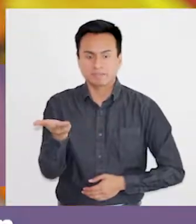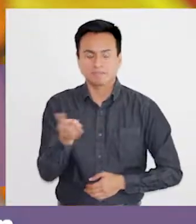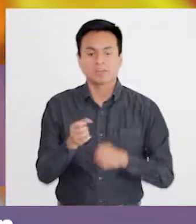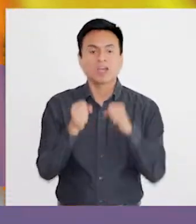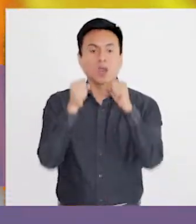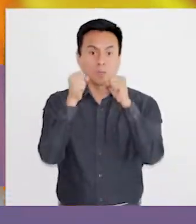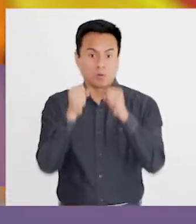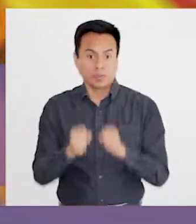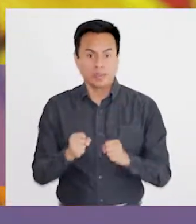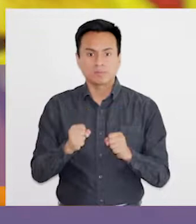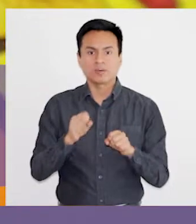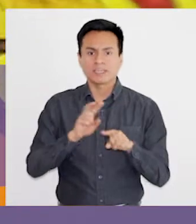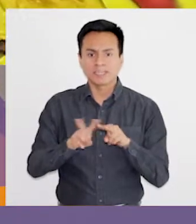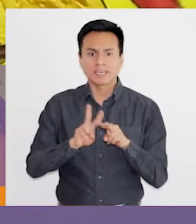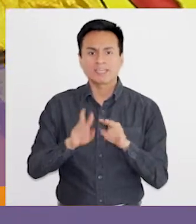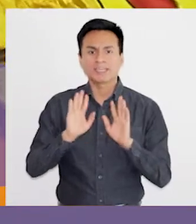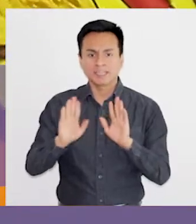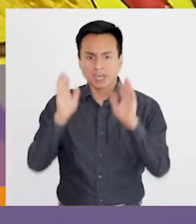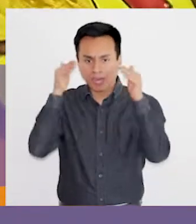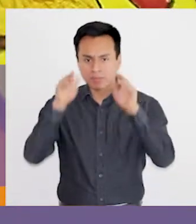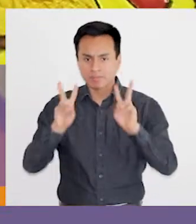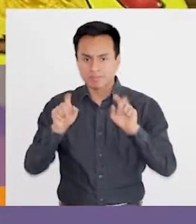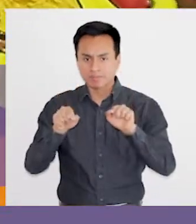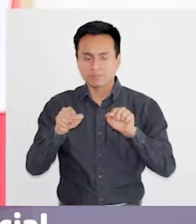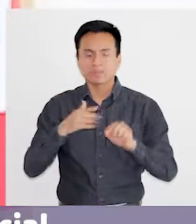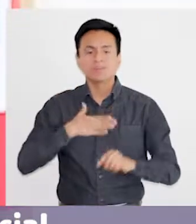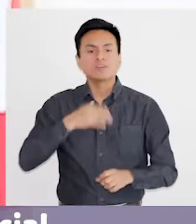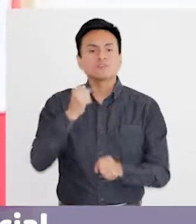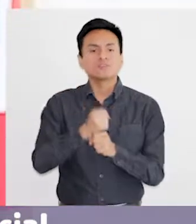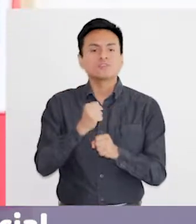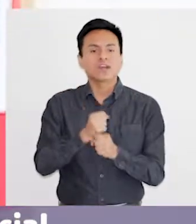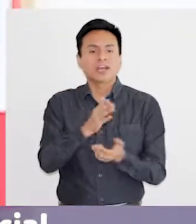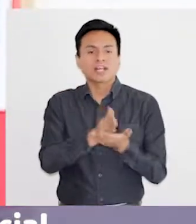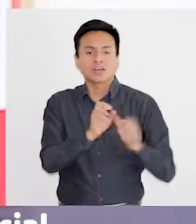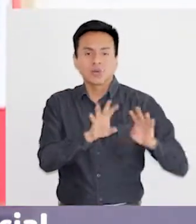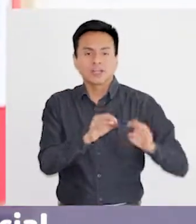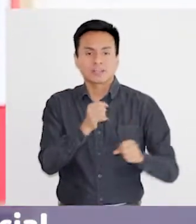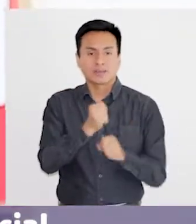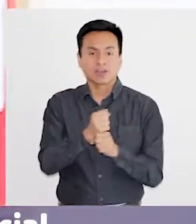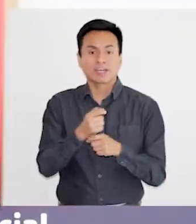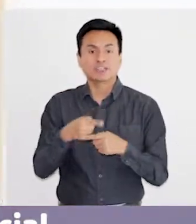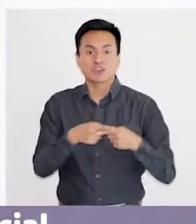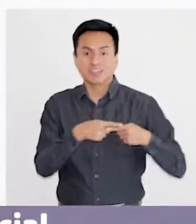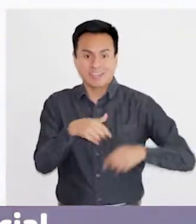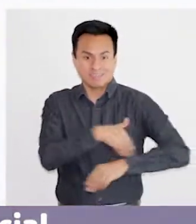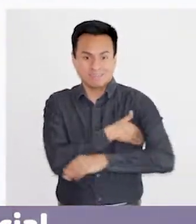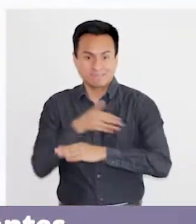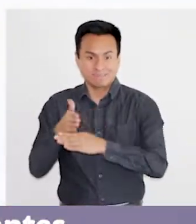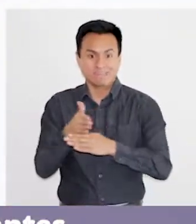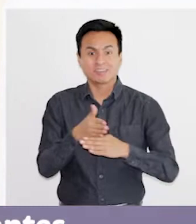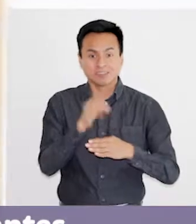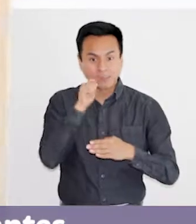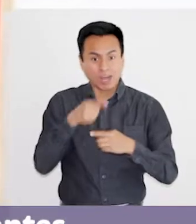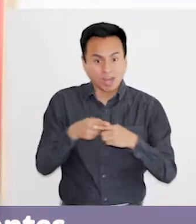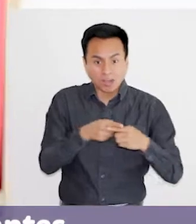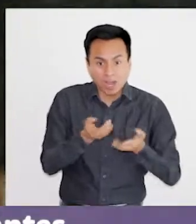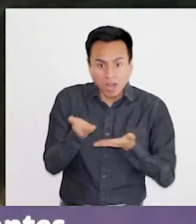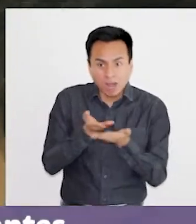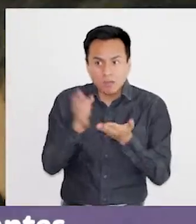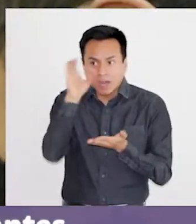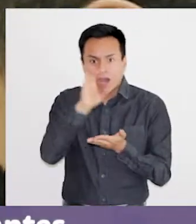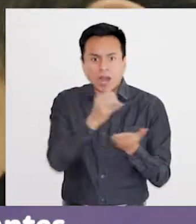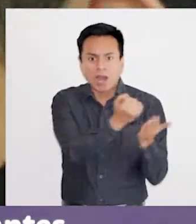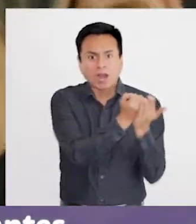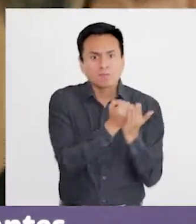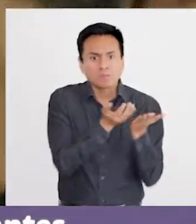necesitan para poder desempeñarse en ese ámbito. Mi función dentro de la escuela como trabajadora social es buscar apoyos